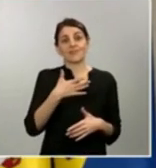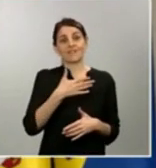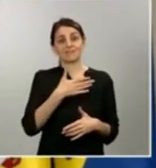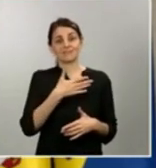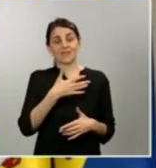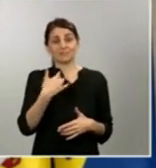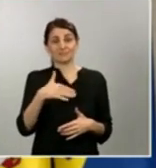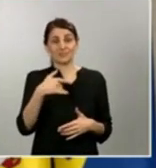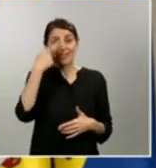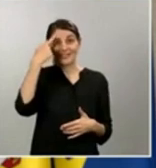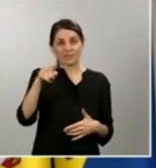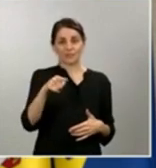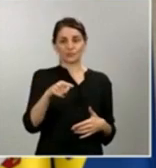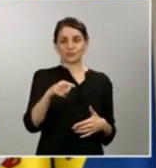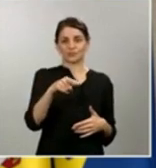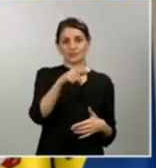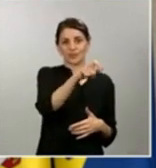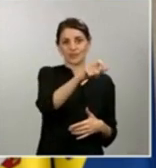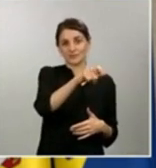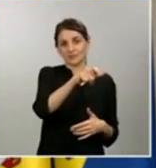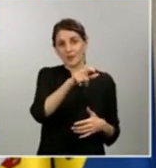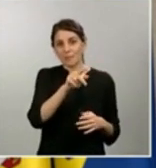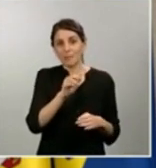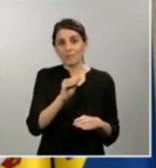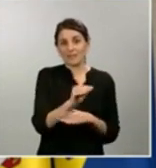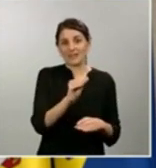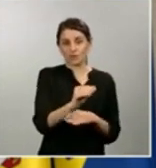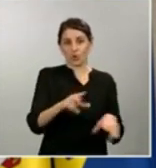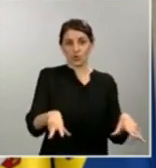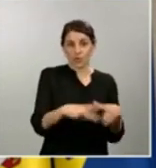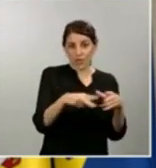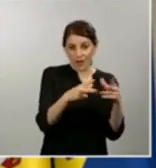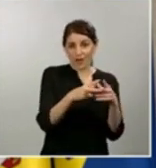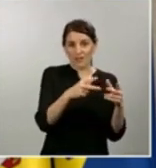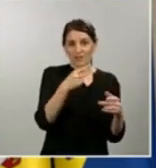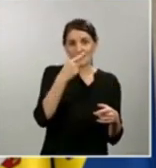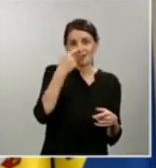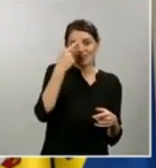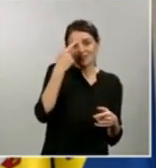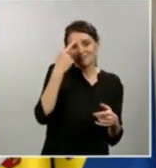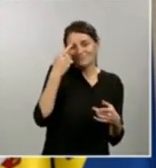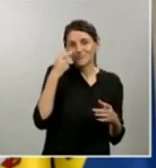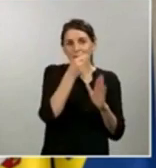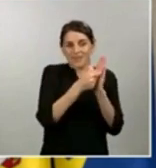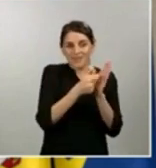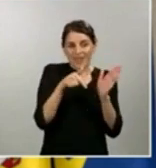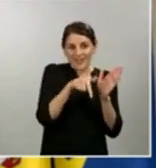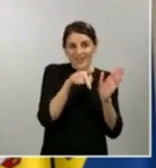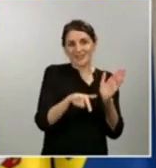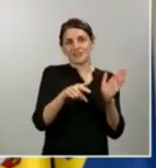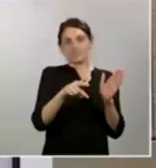a las prestaciones sociales, para aliviar la carga y liberar liquidez para las empresas más afectadas.